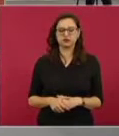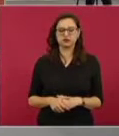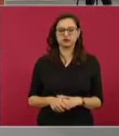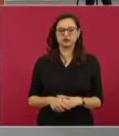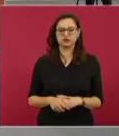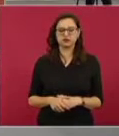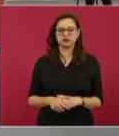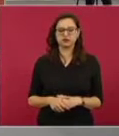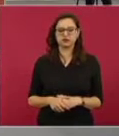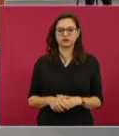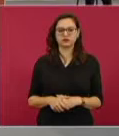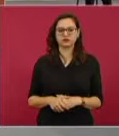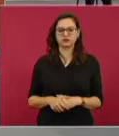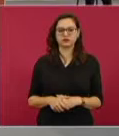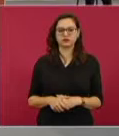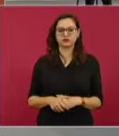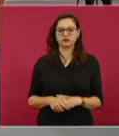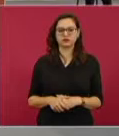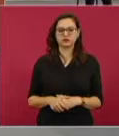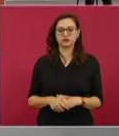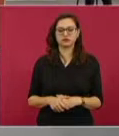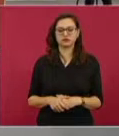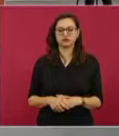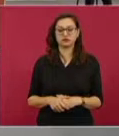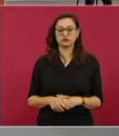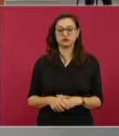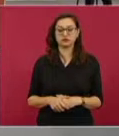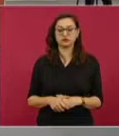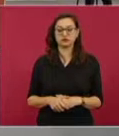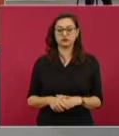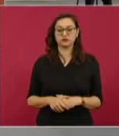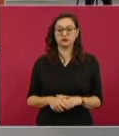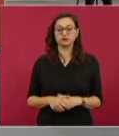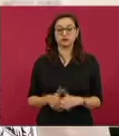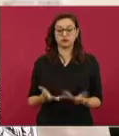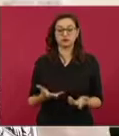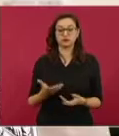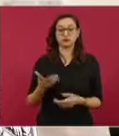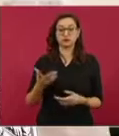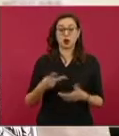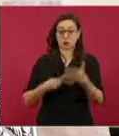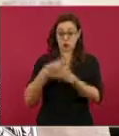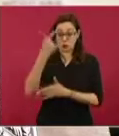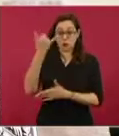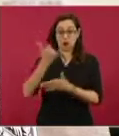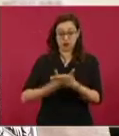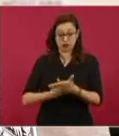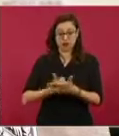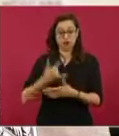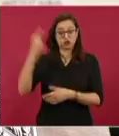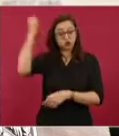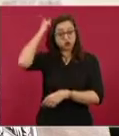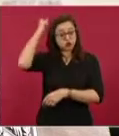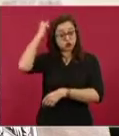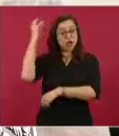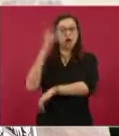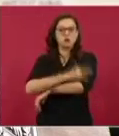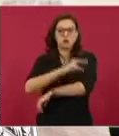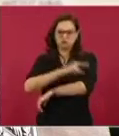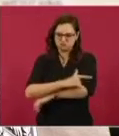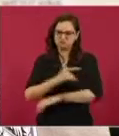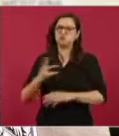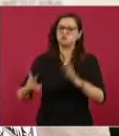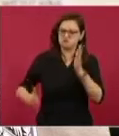El aeropuerto de Texcoco será realidad